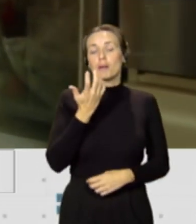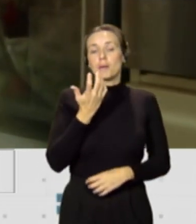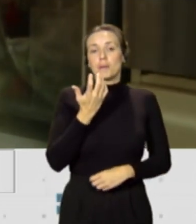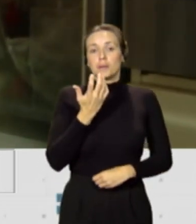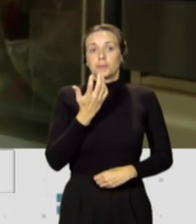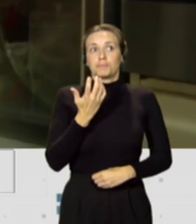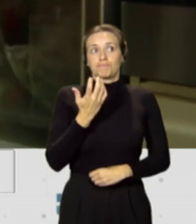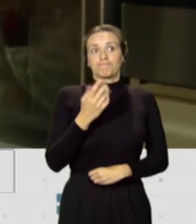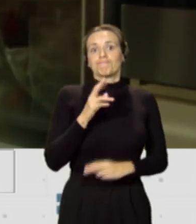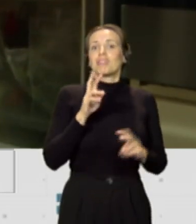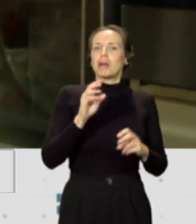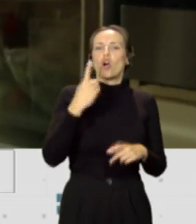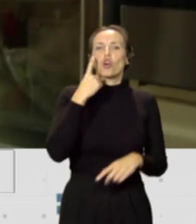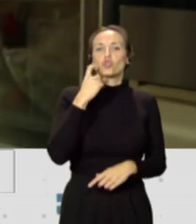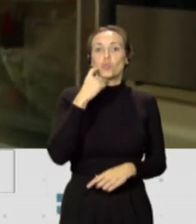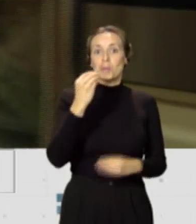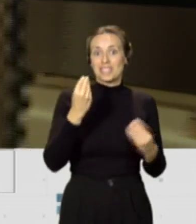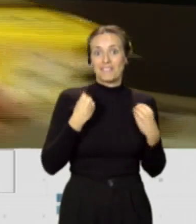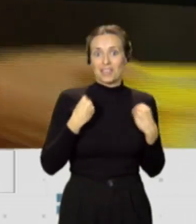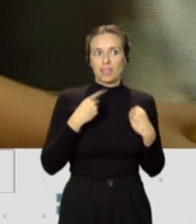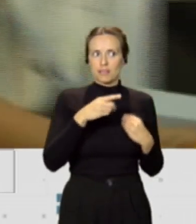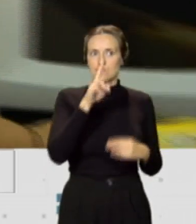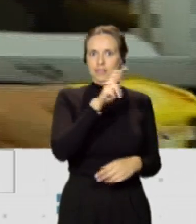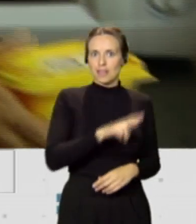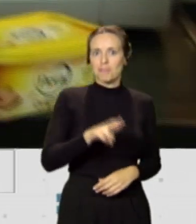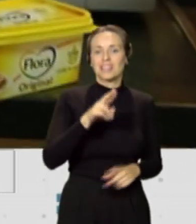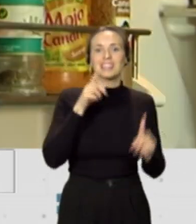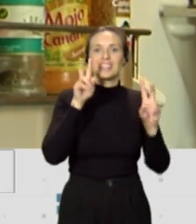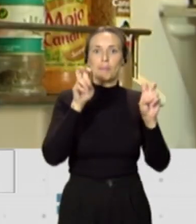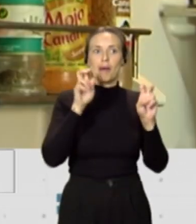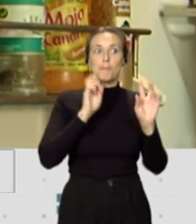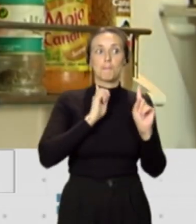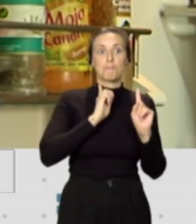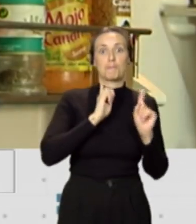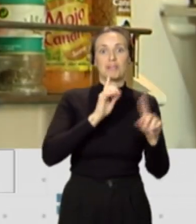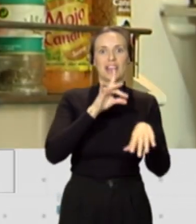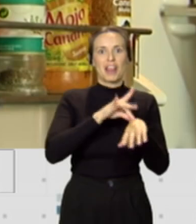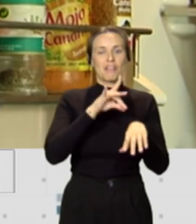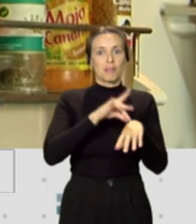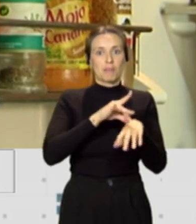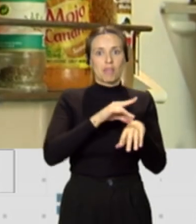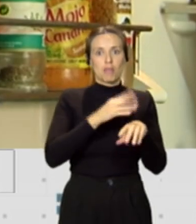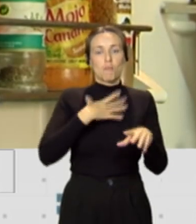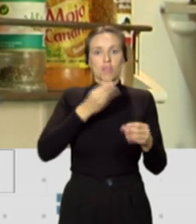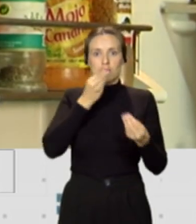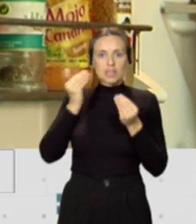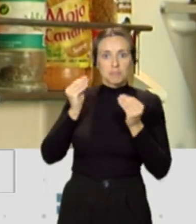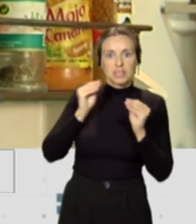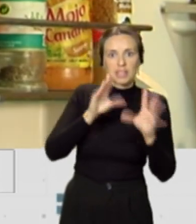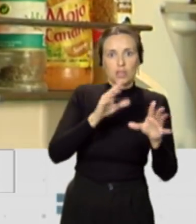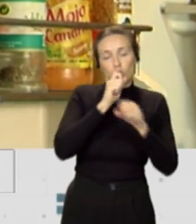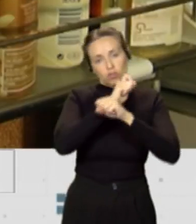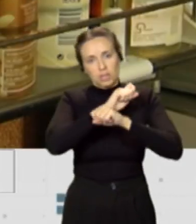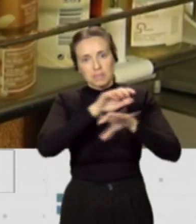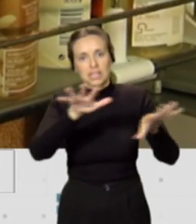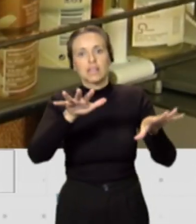en estos hábitos de vida tiene mucho que ver con la prevención de enfermedades crónicas transmisibles, principalmente